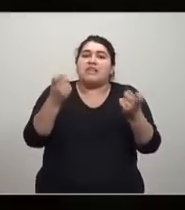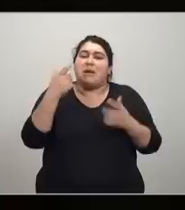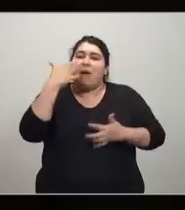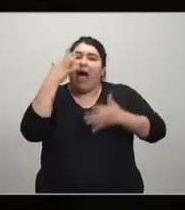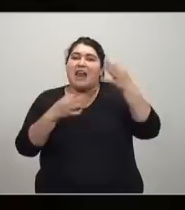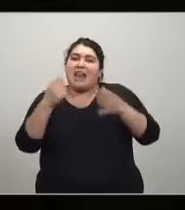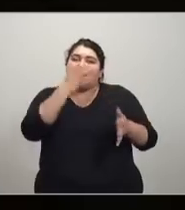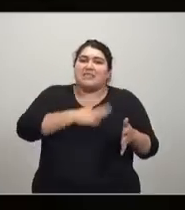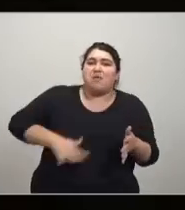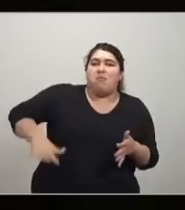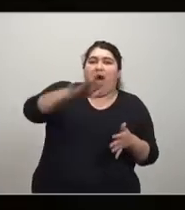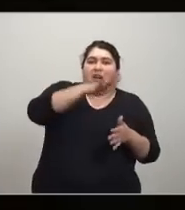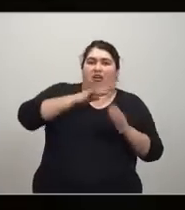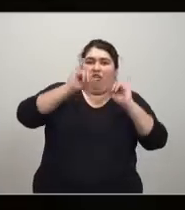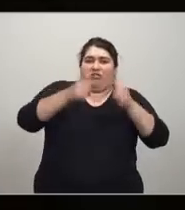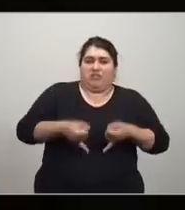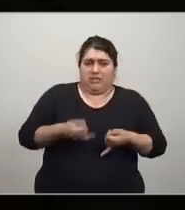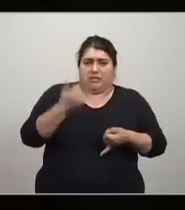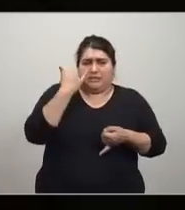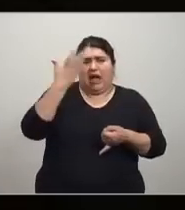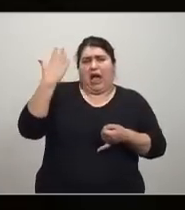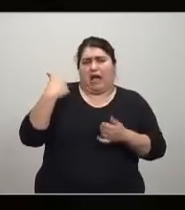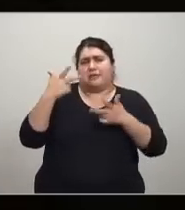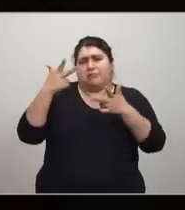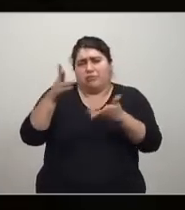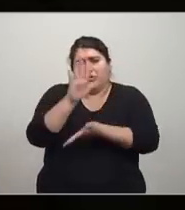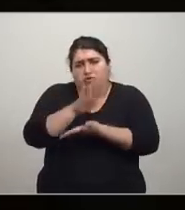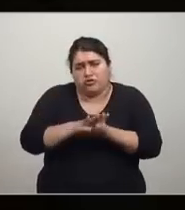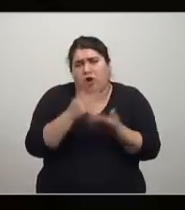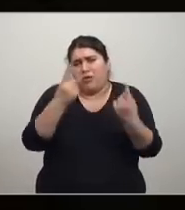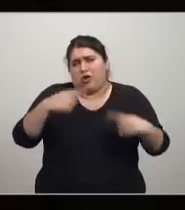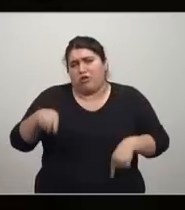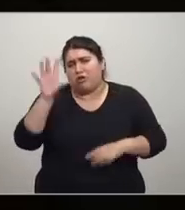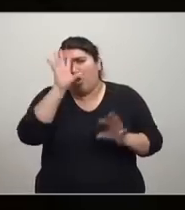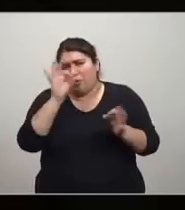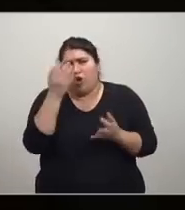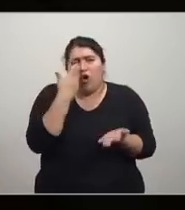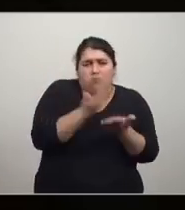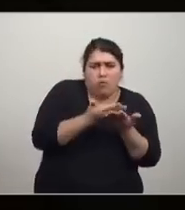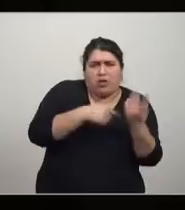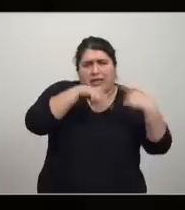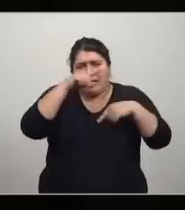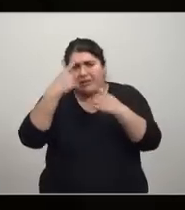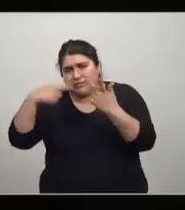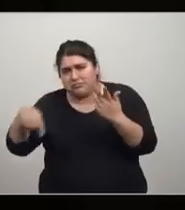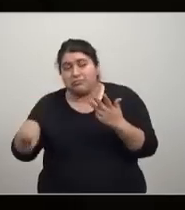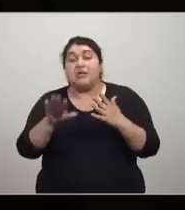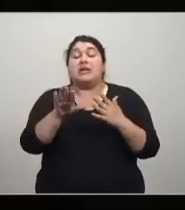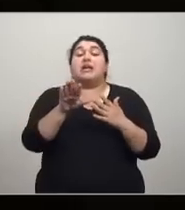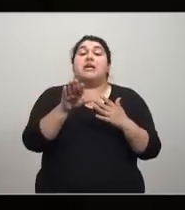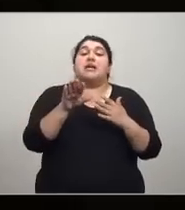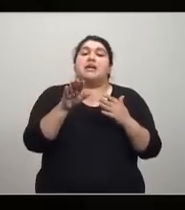del sistema en su conjunto, como ya les he dicho, la falacia de la composición. Y en todo caso, aquí otra digresión,